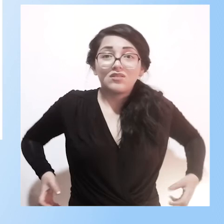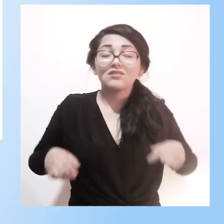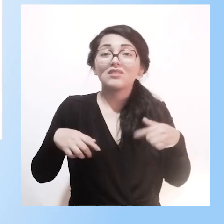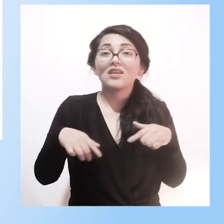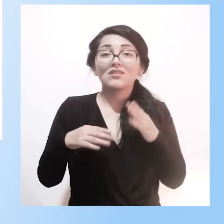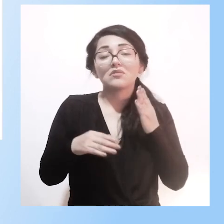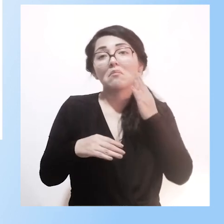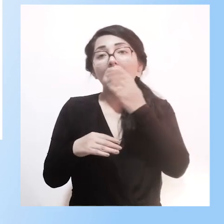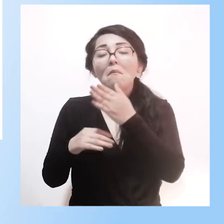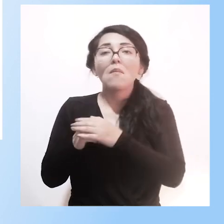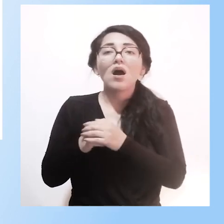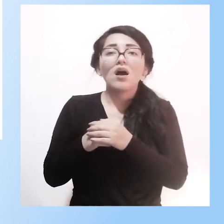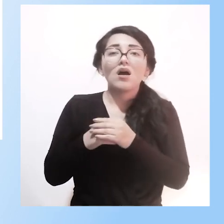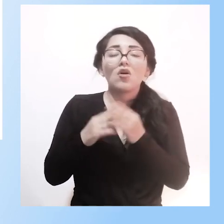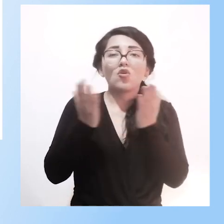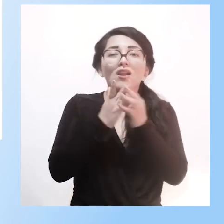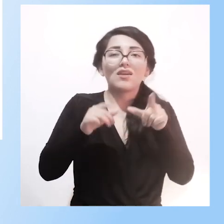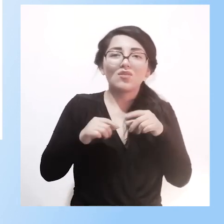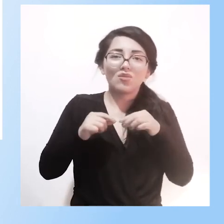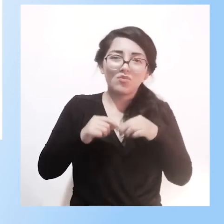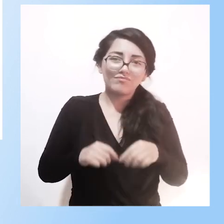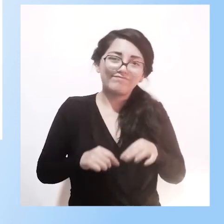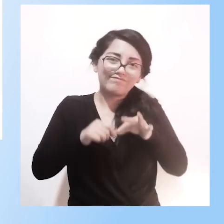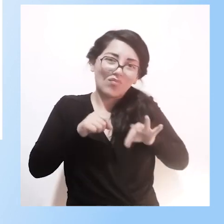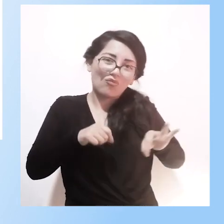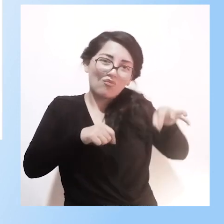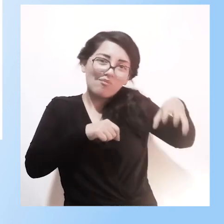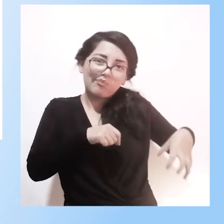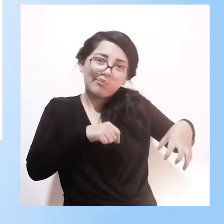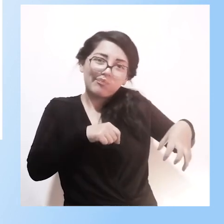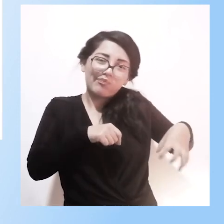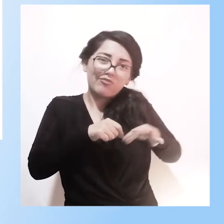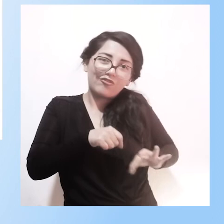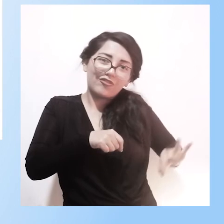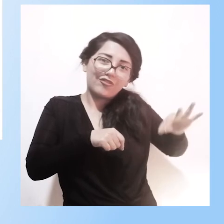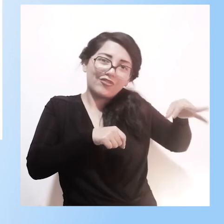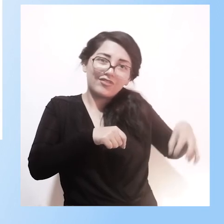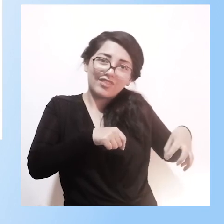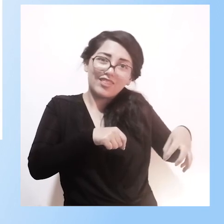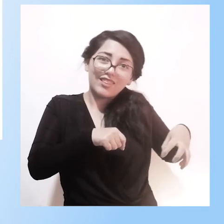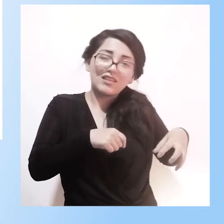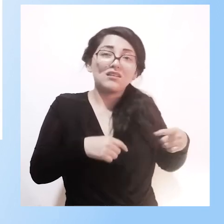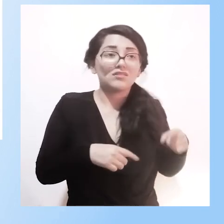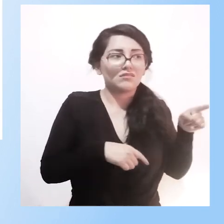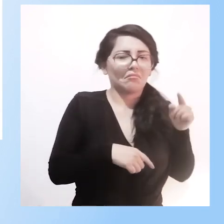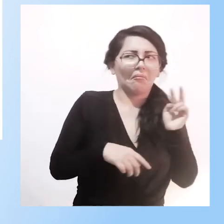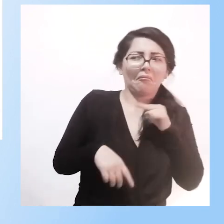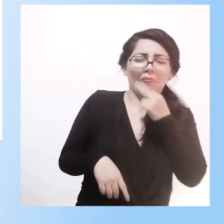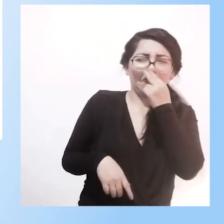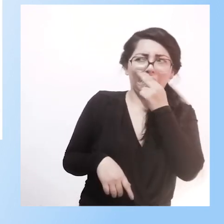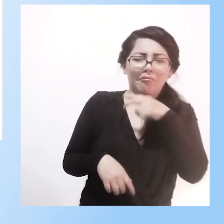la escuela con un catéter, con el equipamiento, todos sufren mucho bullying y los demás también.